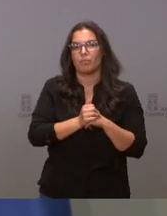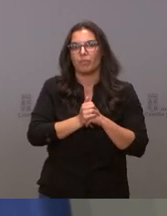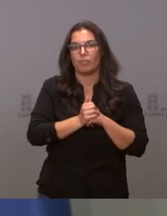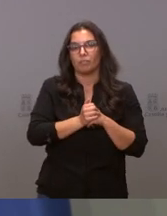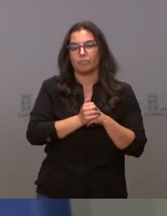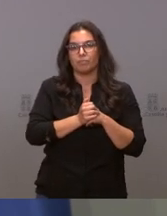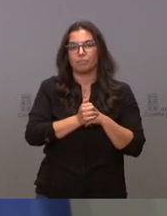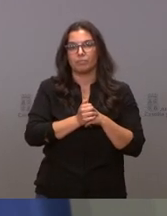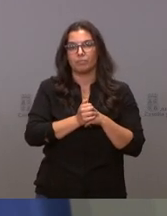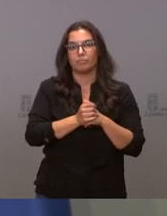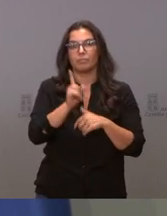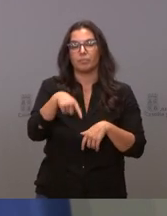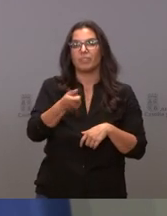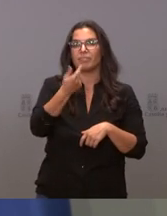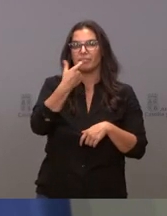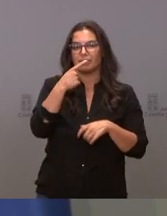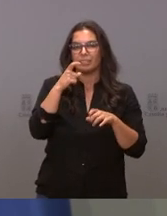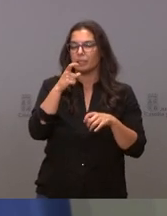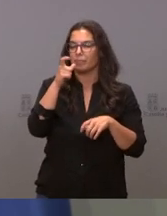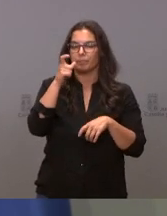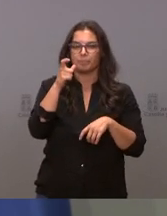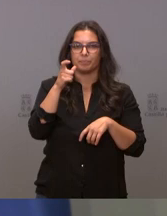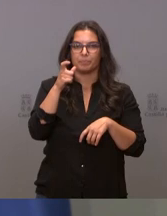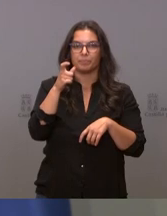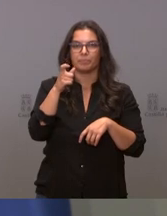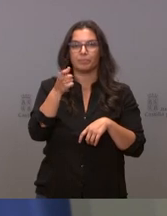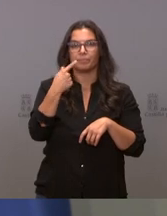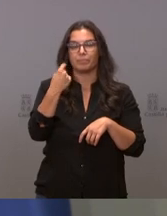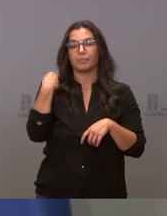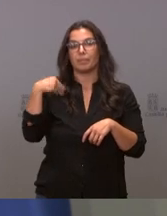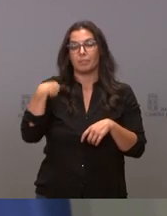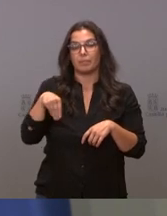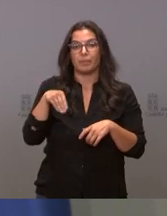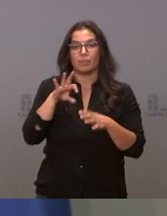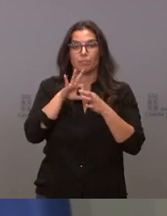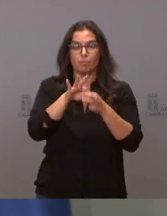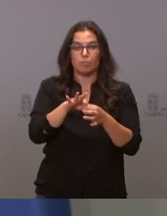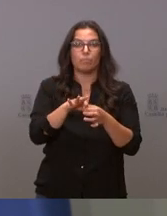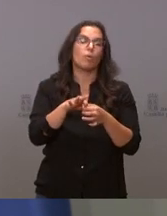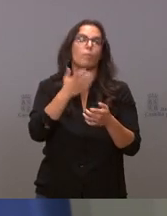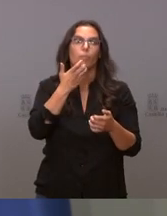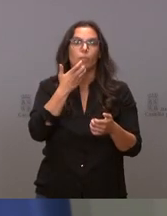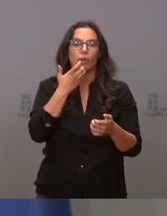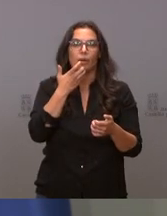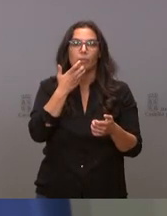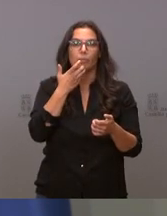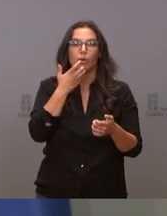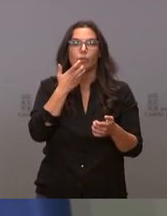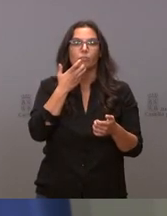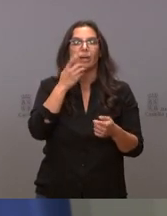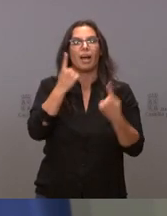en fármacos con tratamiento, perdón, en fármacos anti-CD20, entre los que se encuentran rituximab,